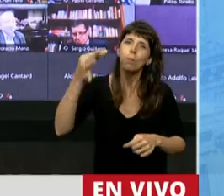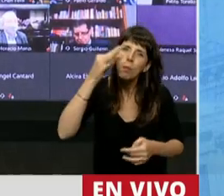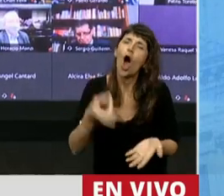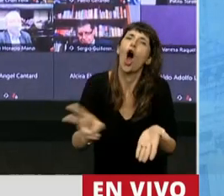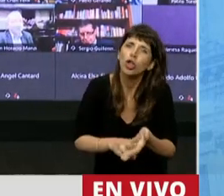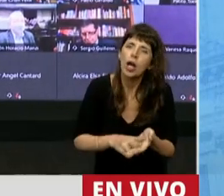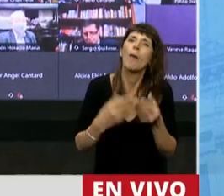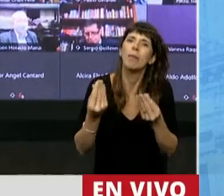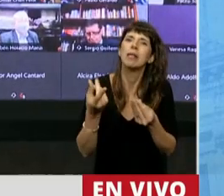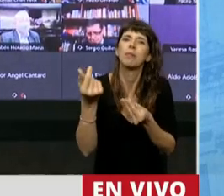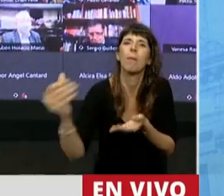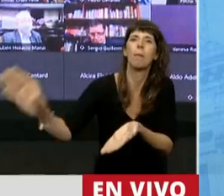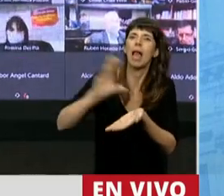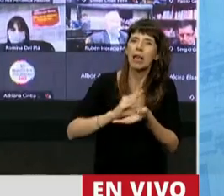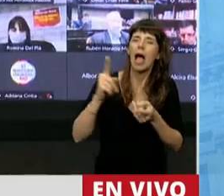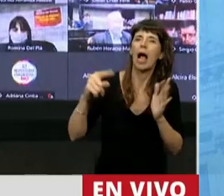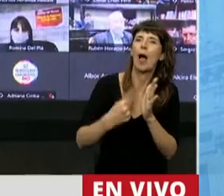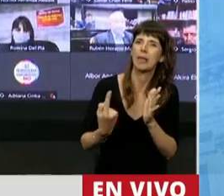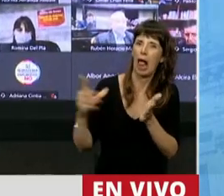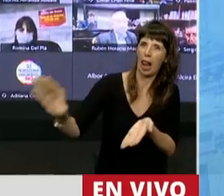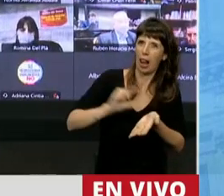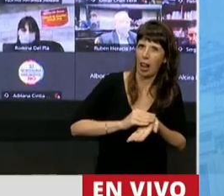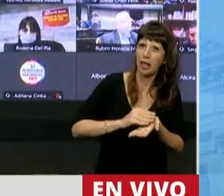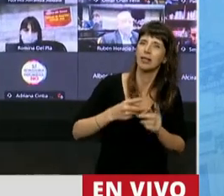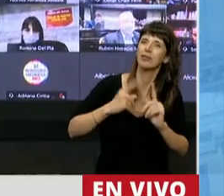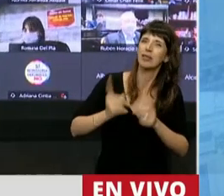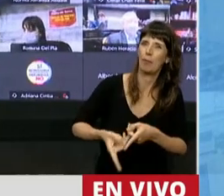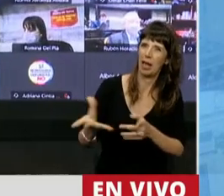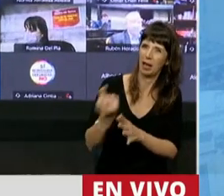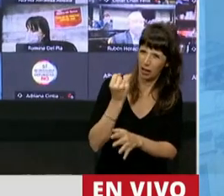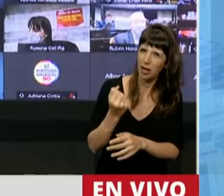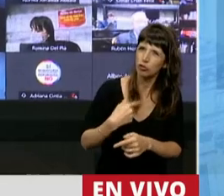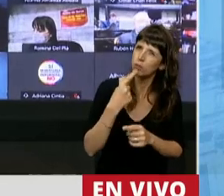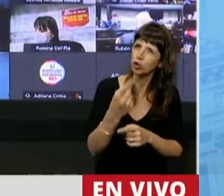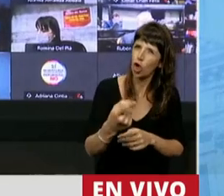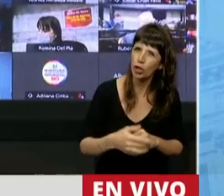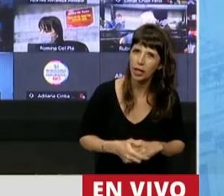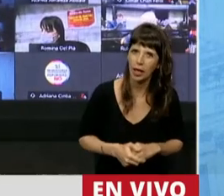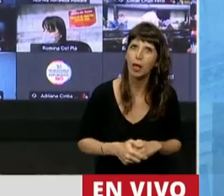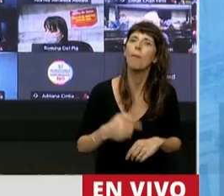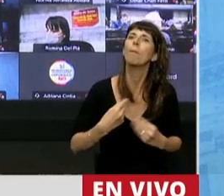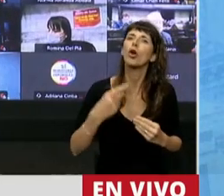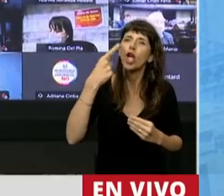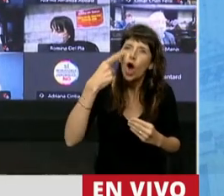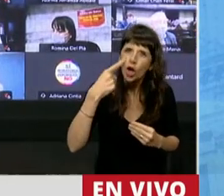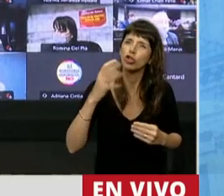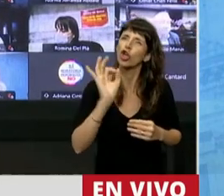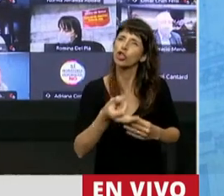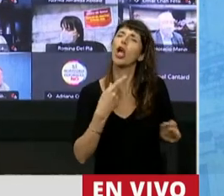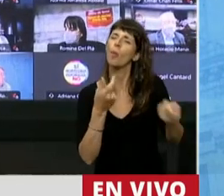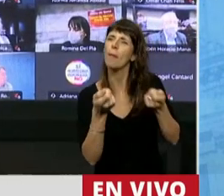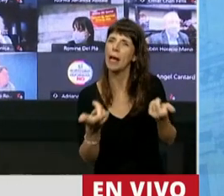coparticipación a Buenos Aires. Lo advertí porque conozco la lógica de este poder. La padecí, la